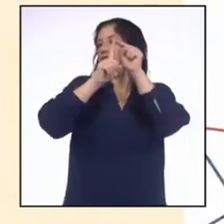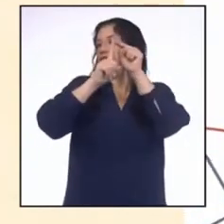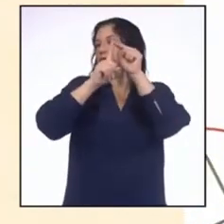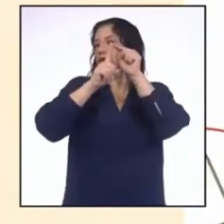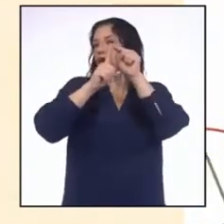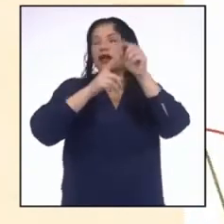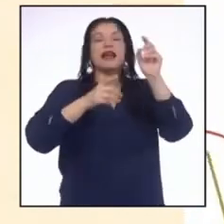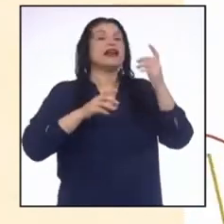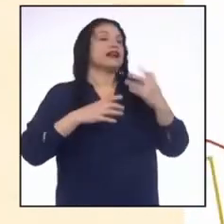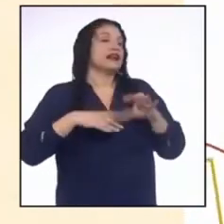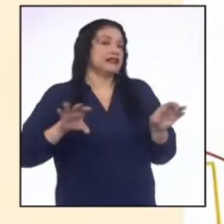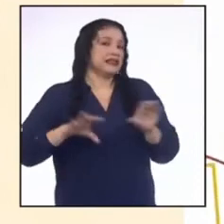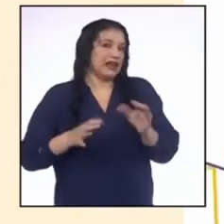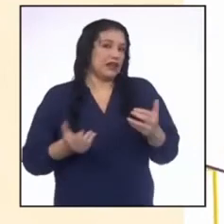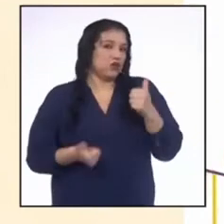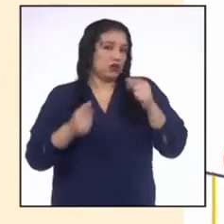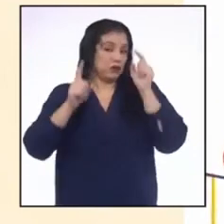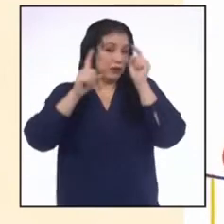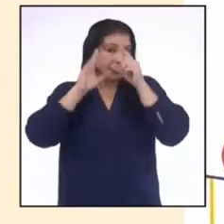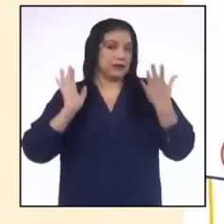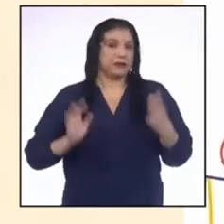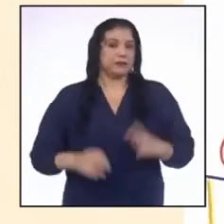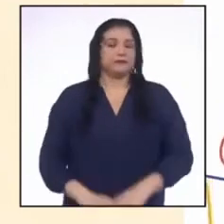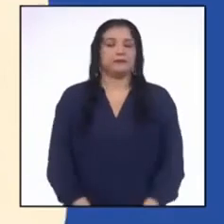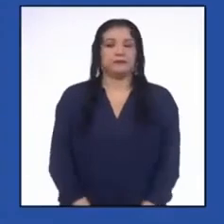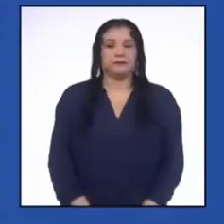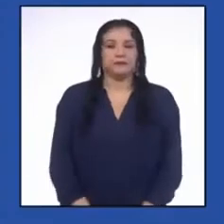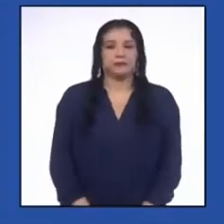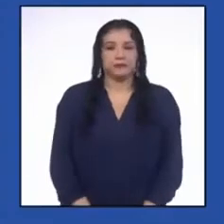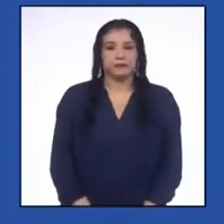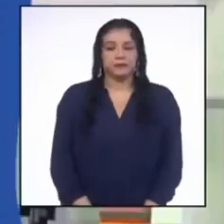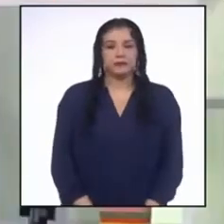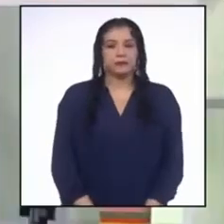se ha hecho este tipo de texto.